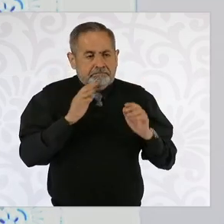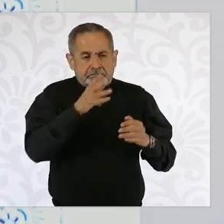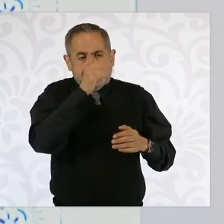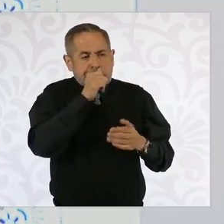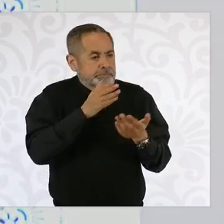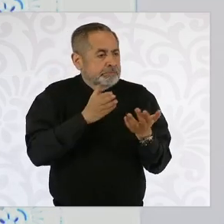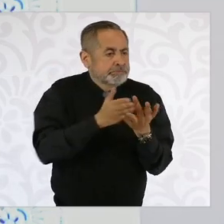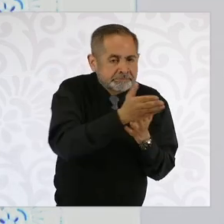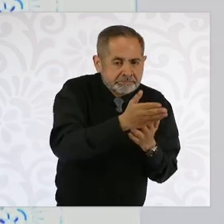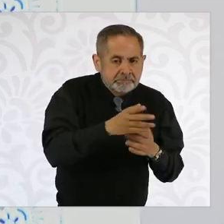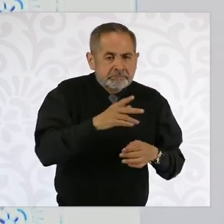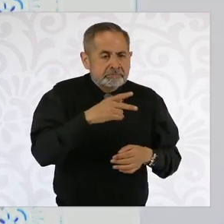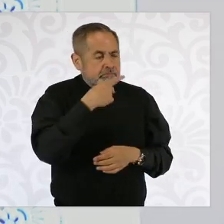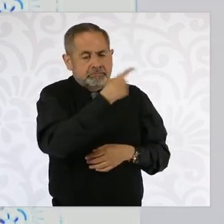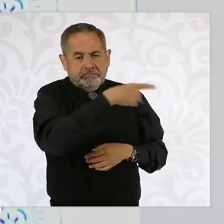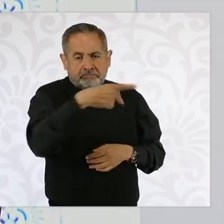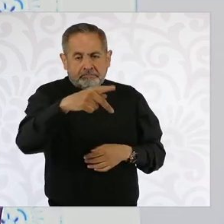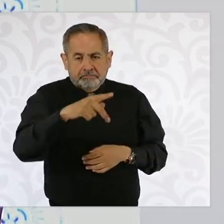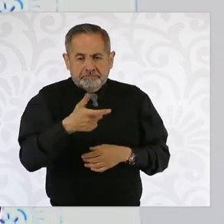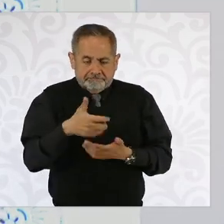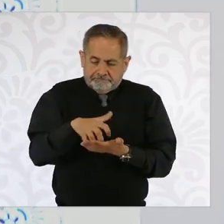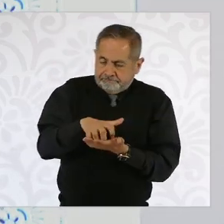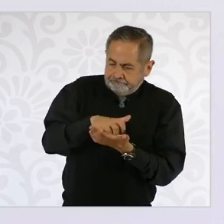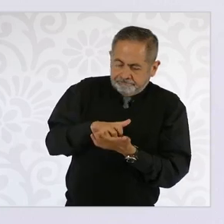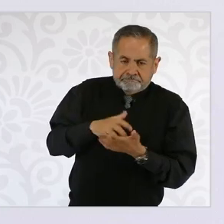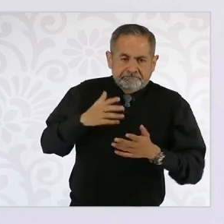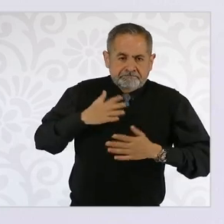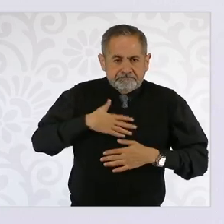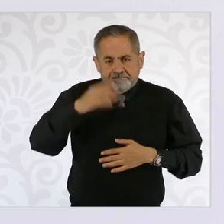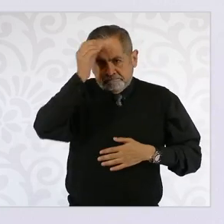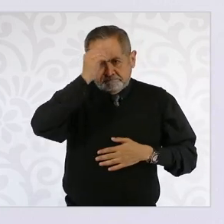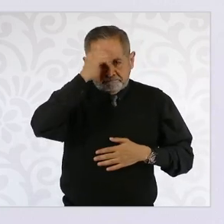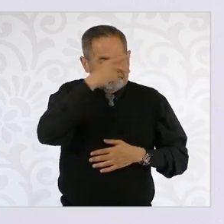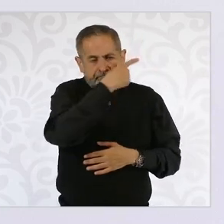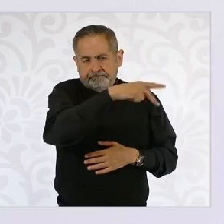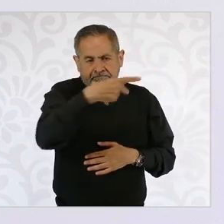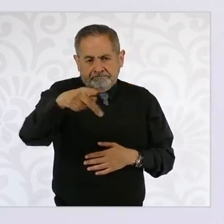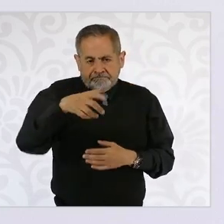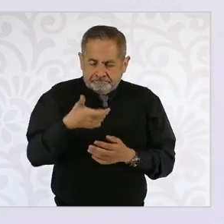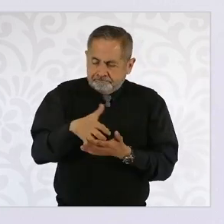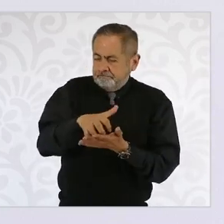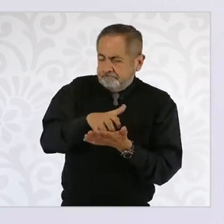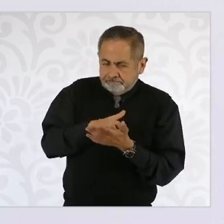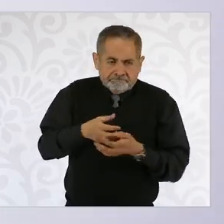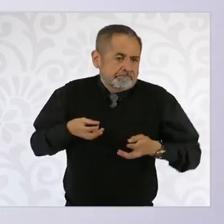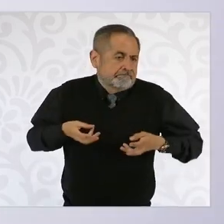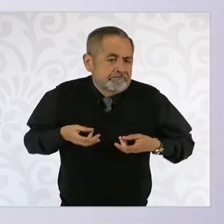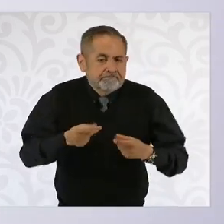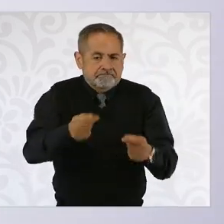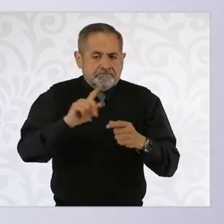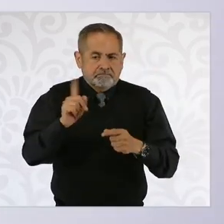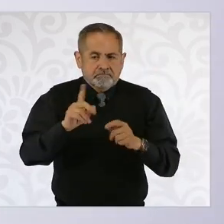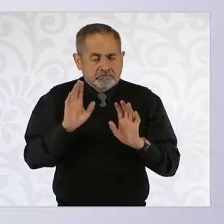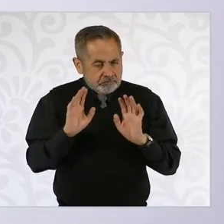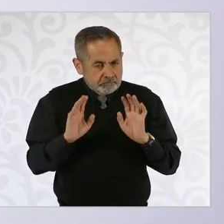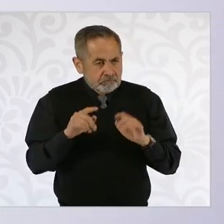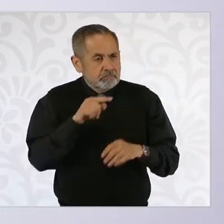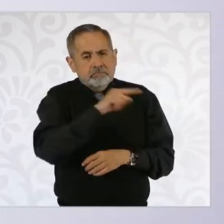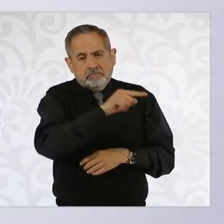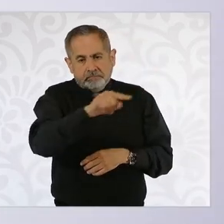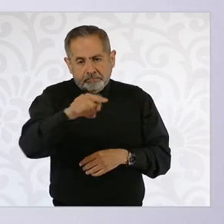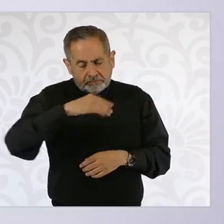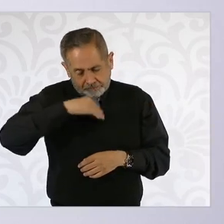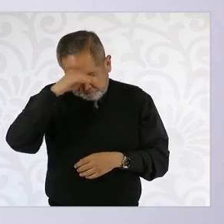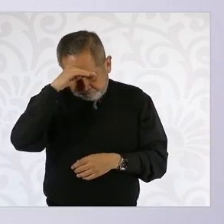mecanismos de austeridad republicana. Esa es mi opinión. Entonces, entrar un proceso también